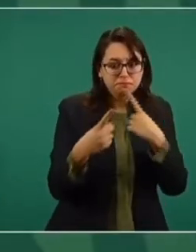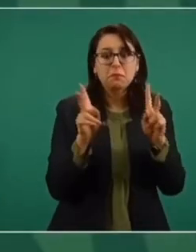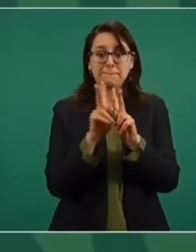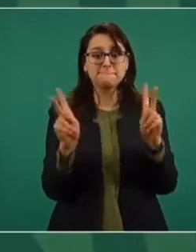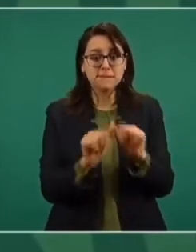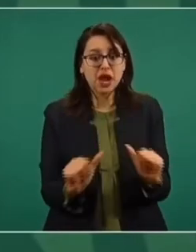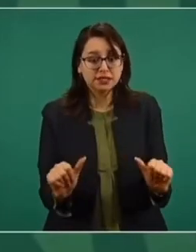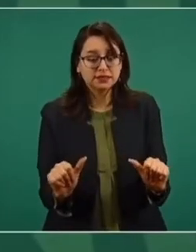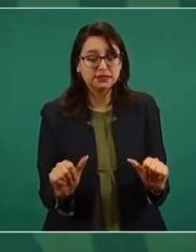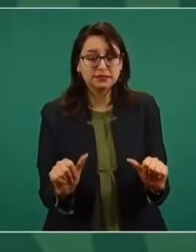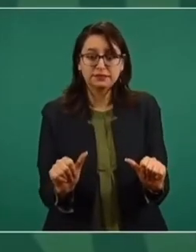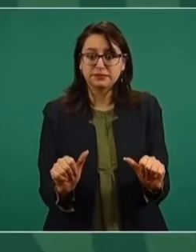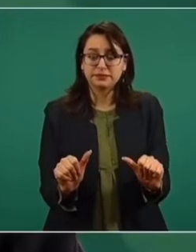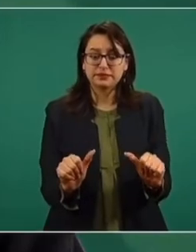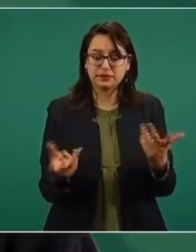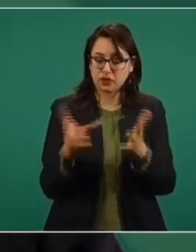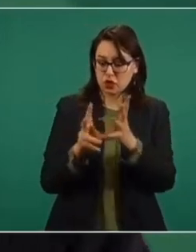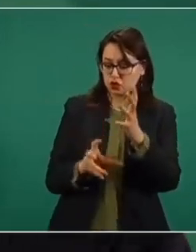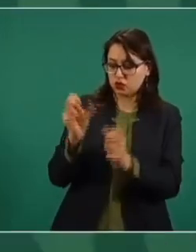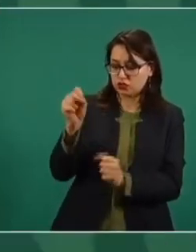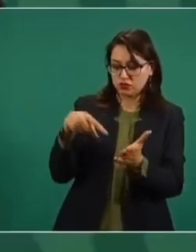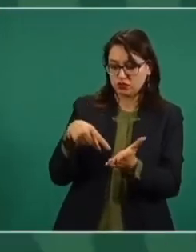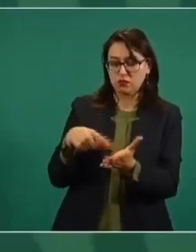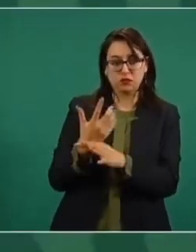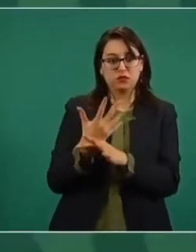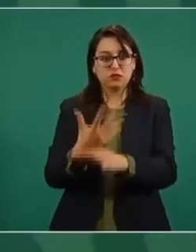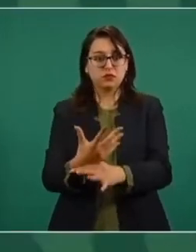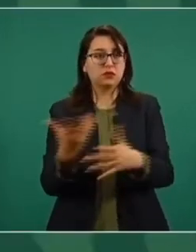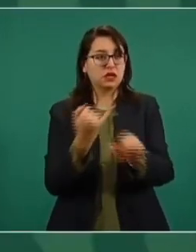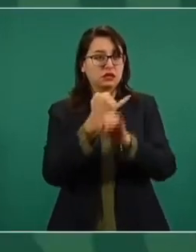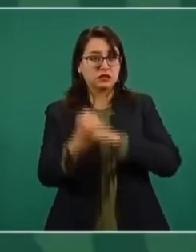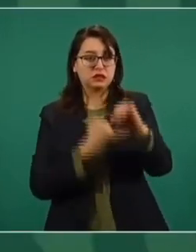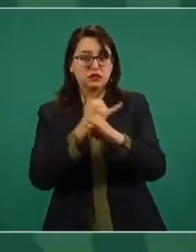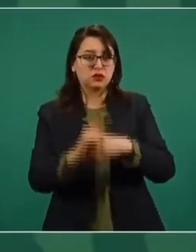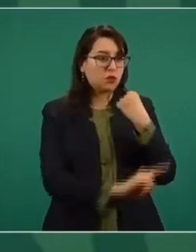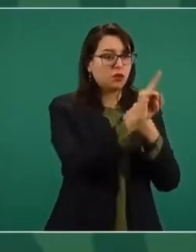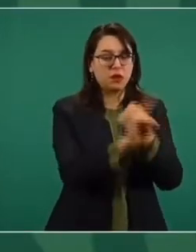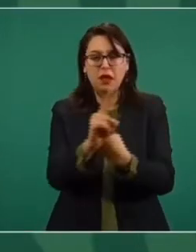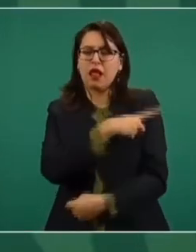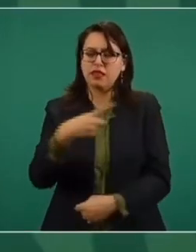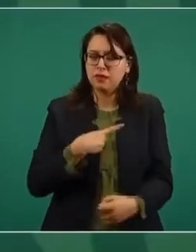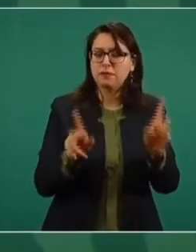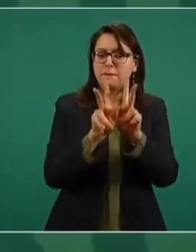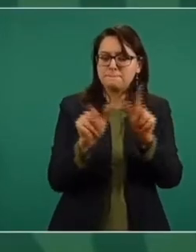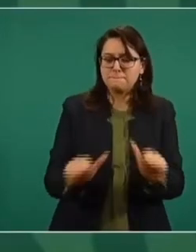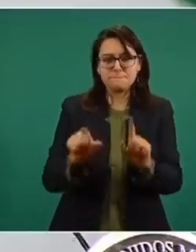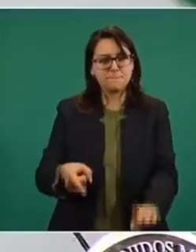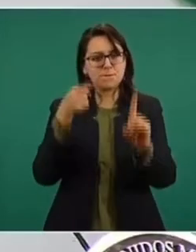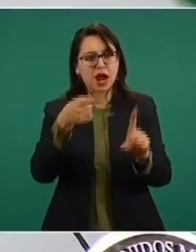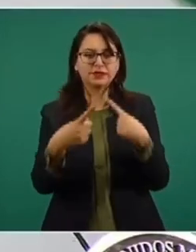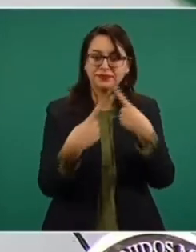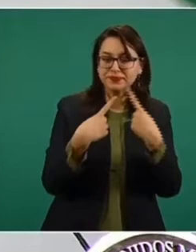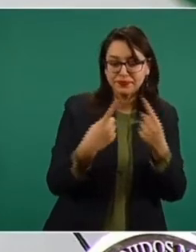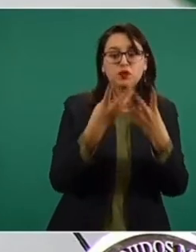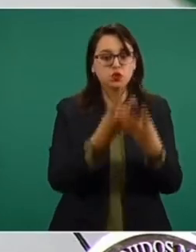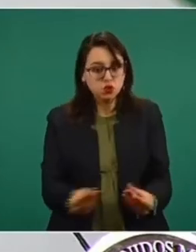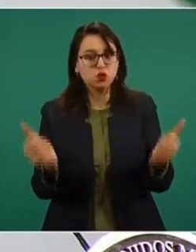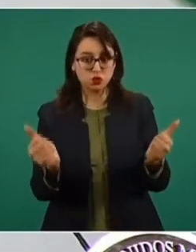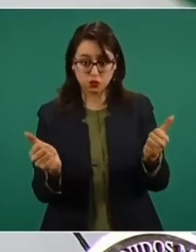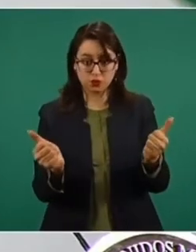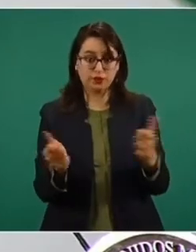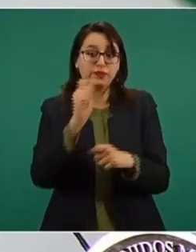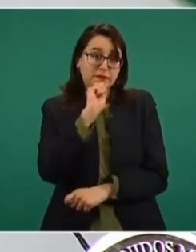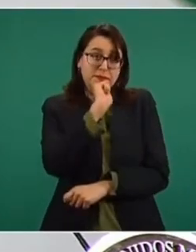La Constitución establece en conflictos internacionales la solución pacífica de las controversias. Y esto también